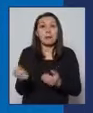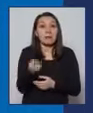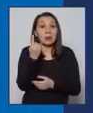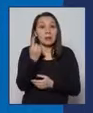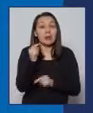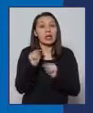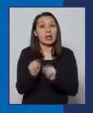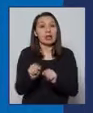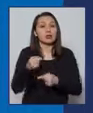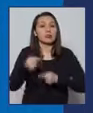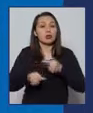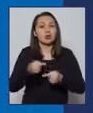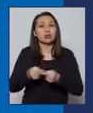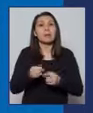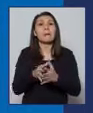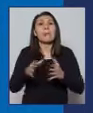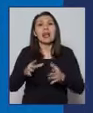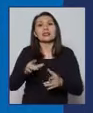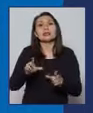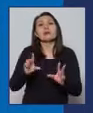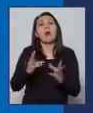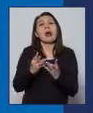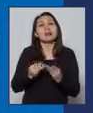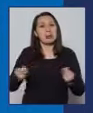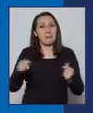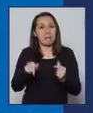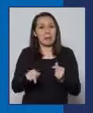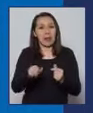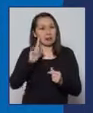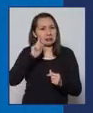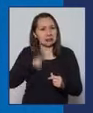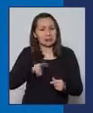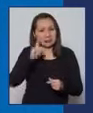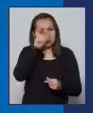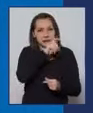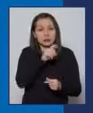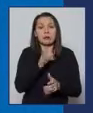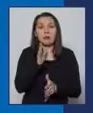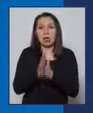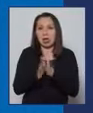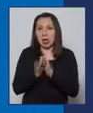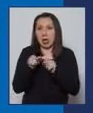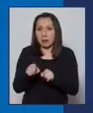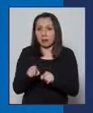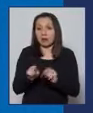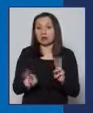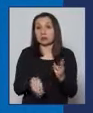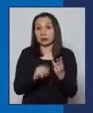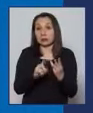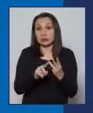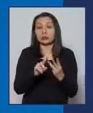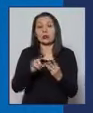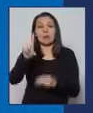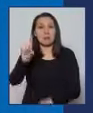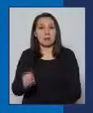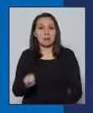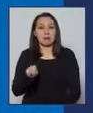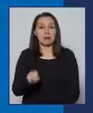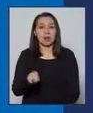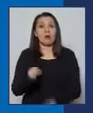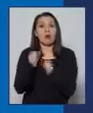es un proceso bastante más simple. Lo segundo, va a permitir que sea más rápido. Y tercero, que disminuye